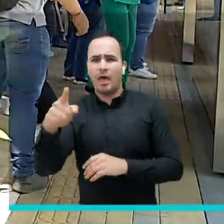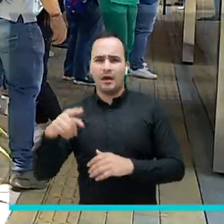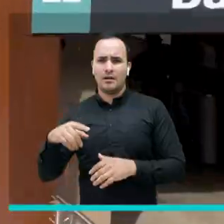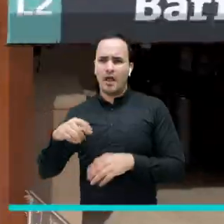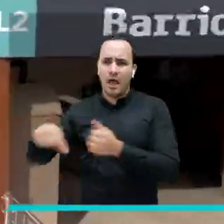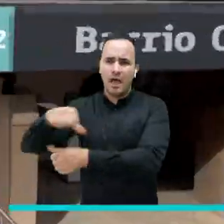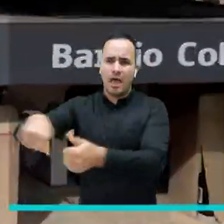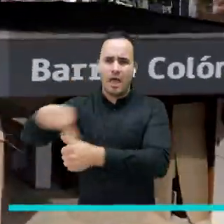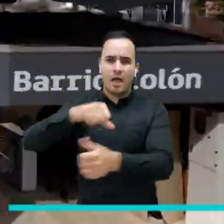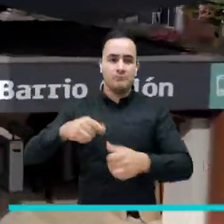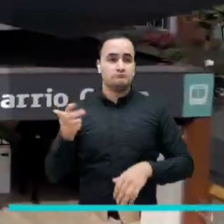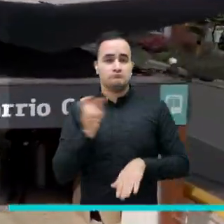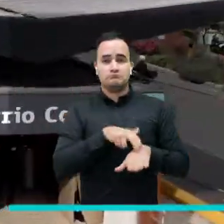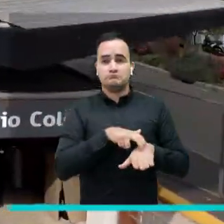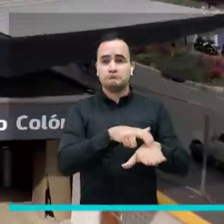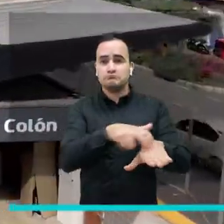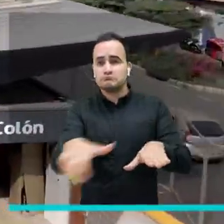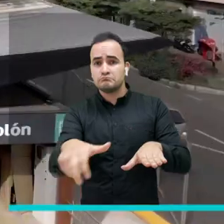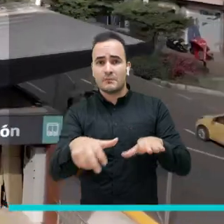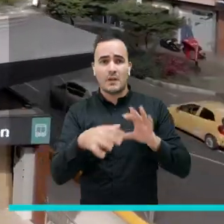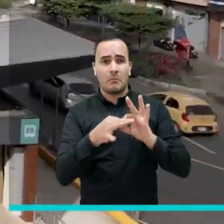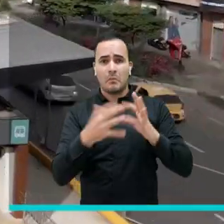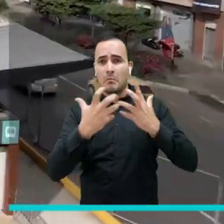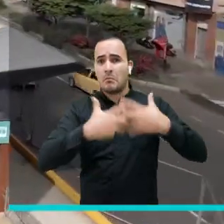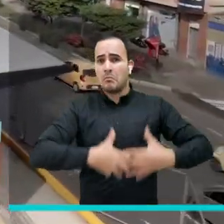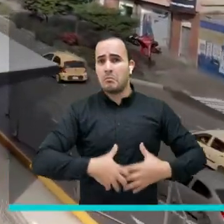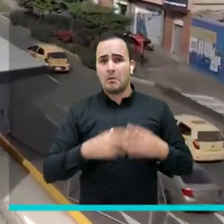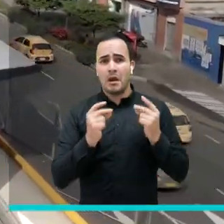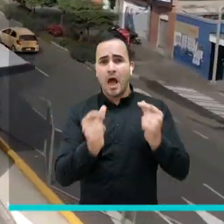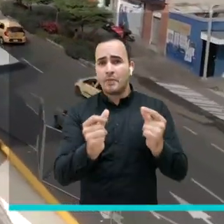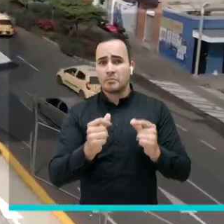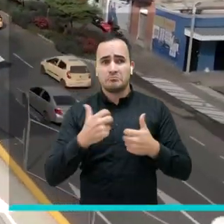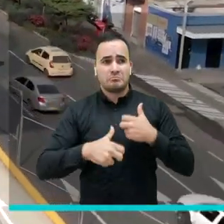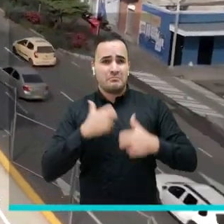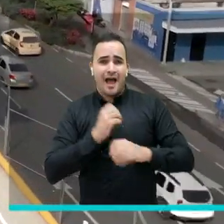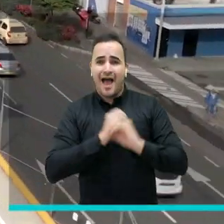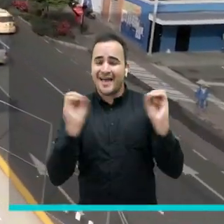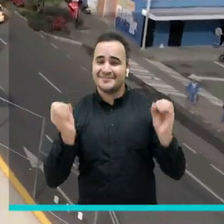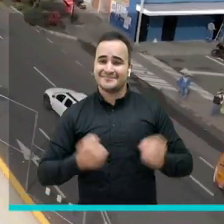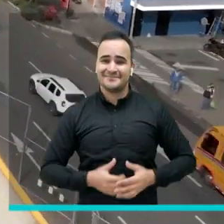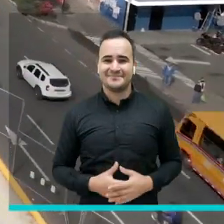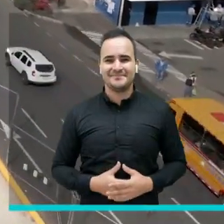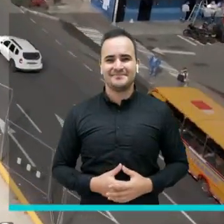pasar de la estación al Metroclus ya sin ningún problema.